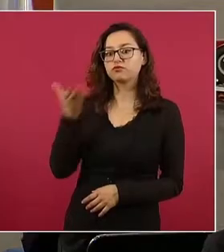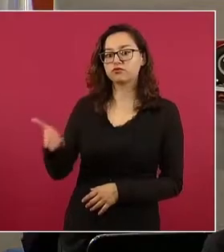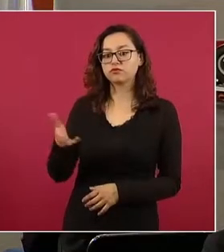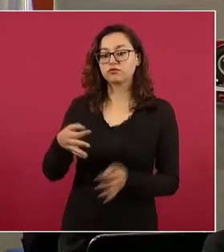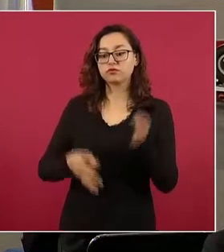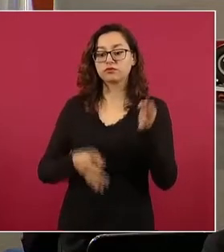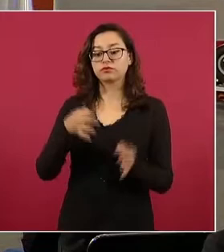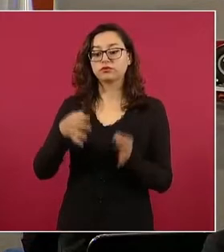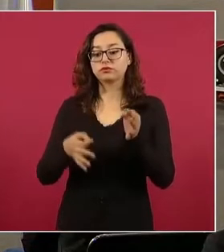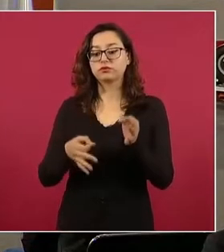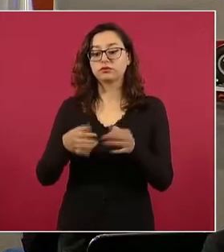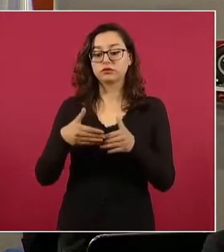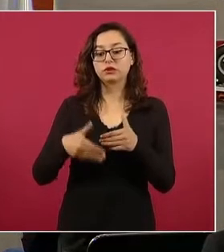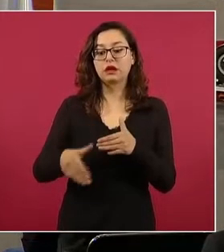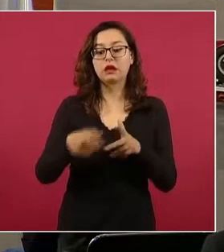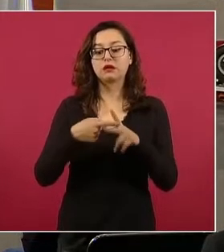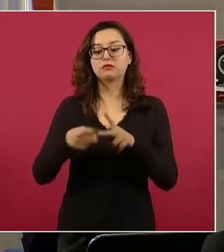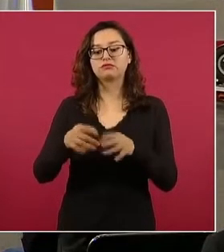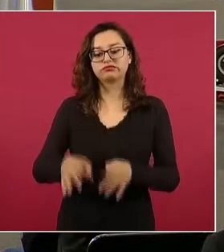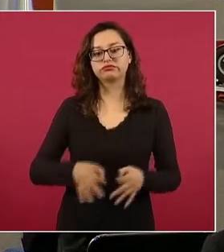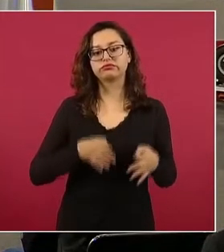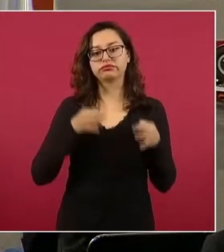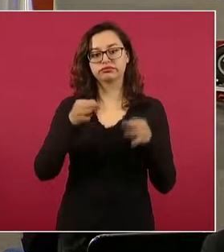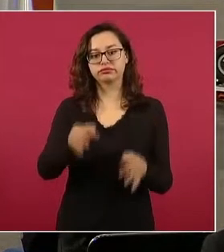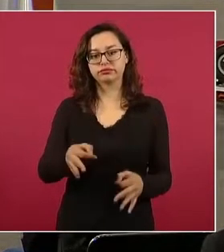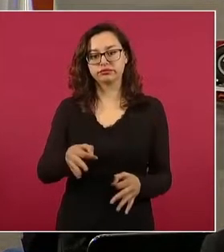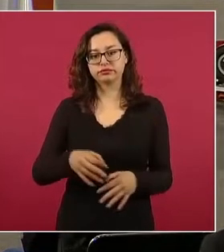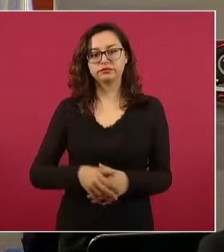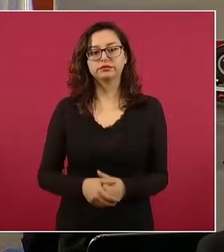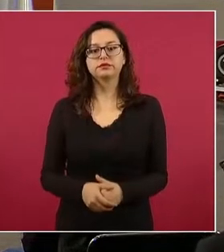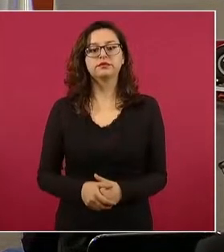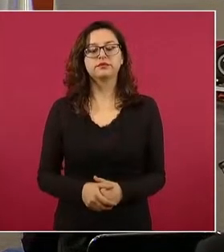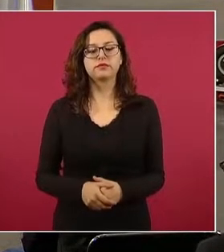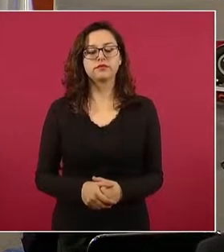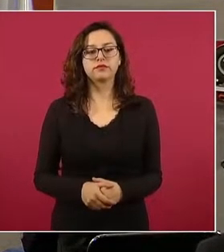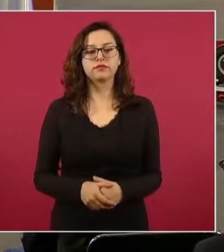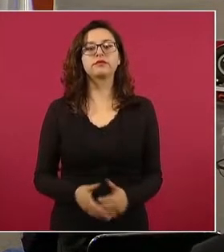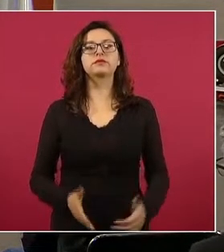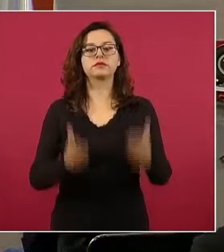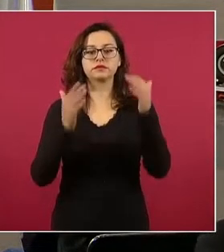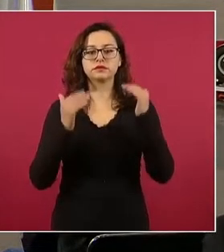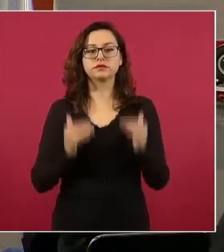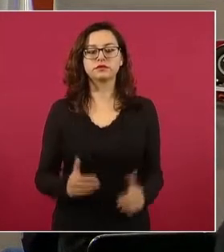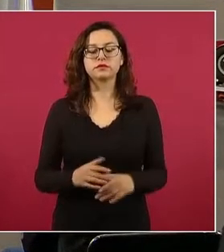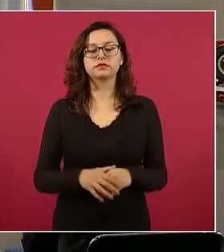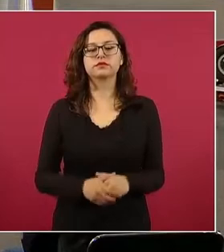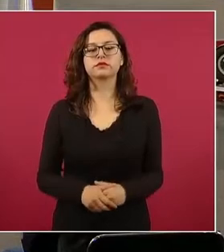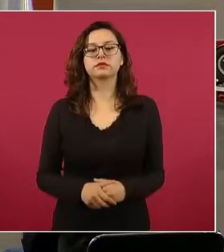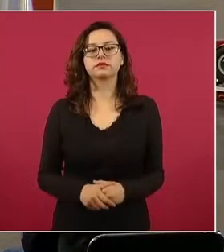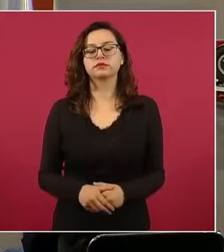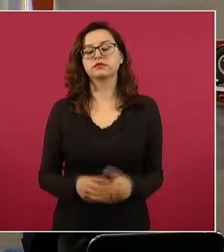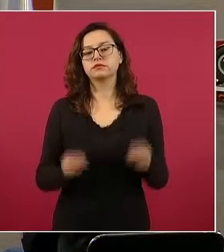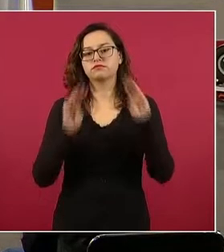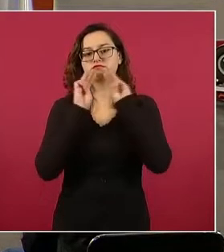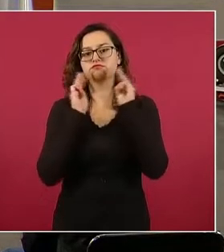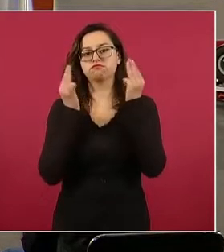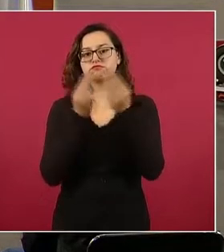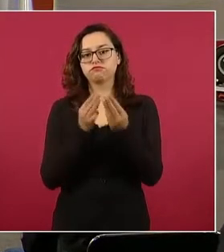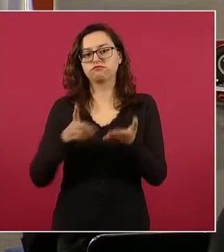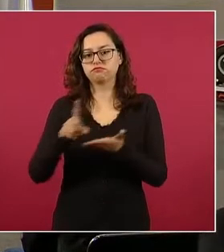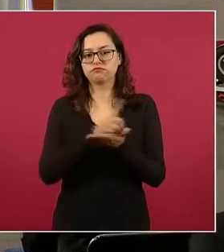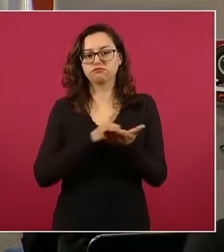para la vinculación a proceso. Siguiente. También informamos de la detención de una célula de